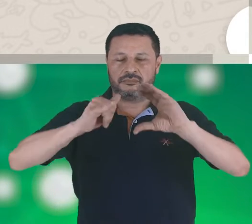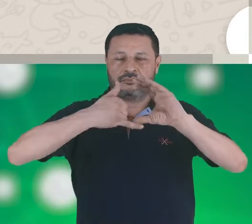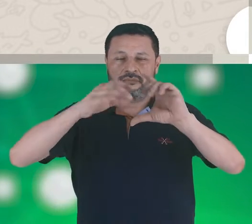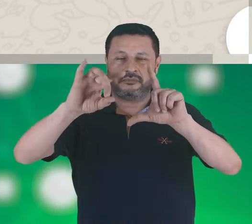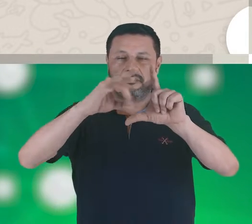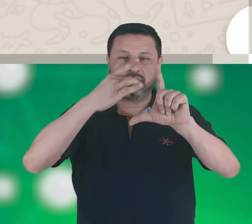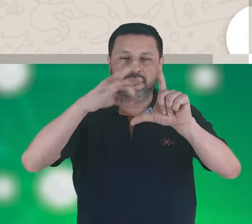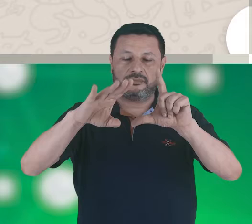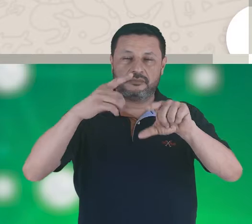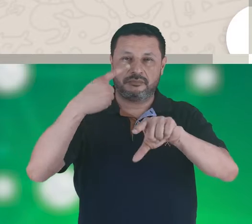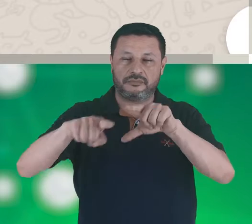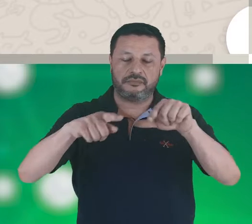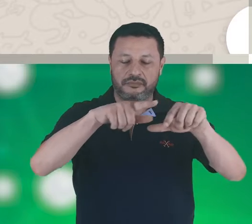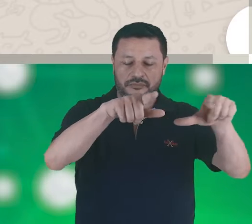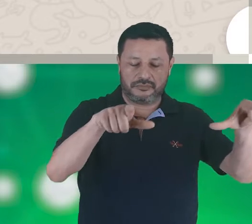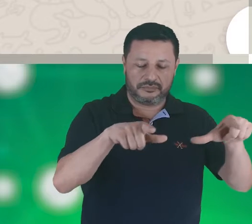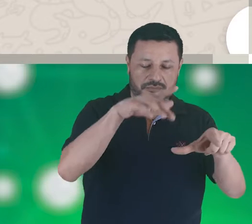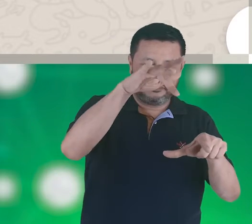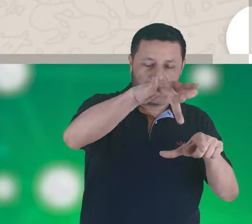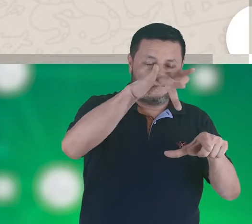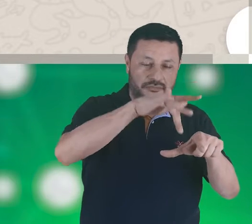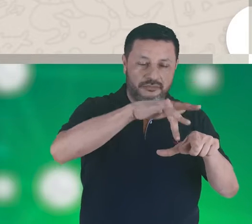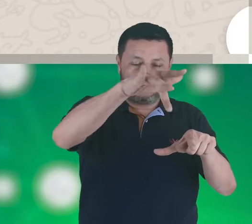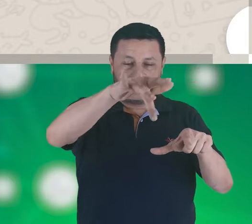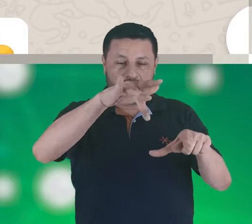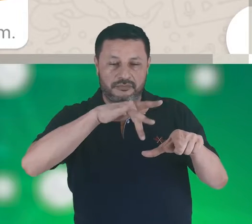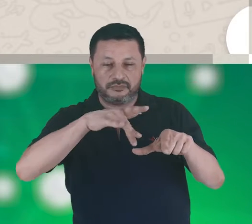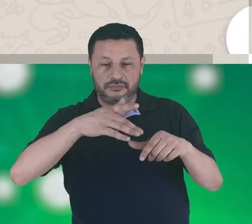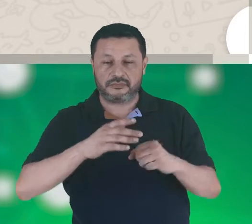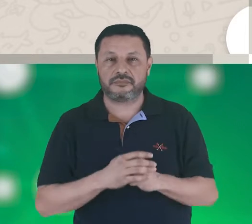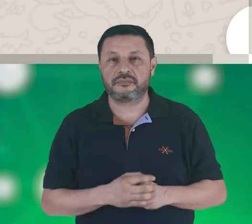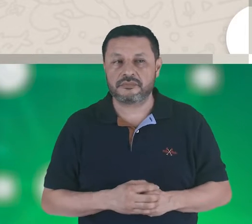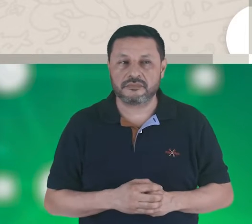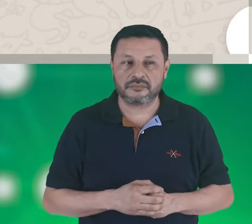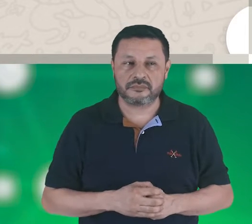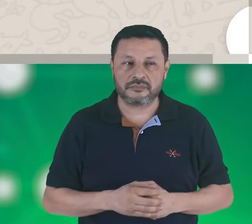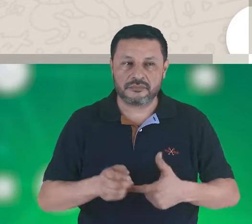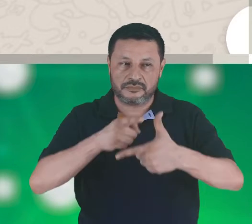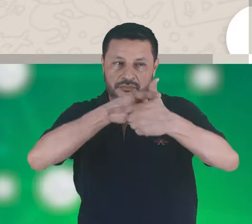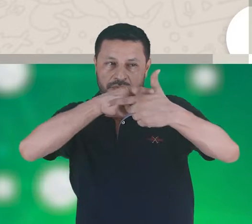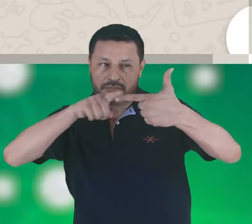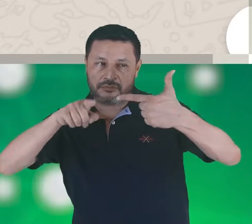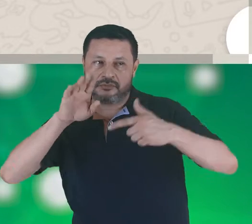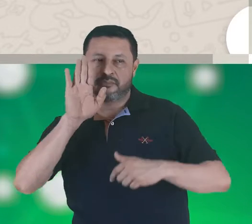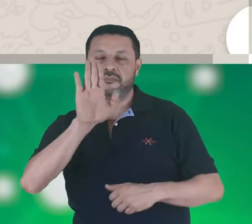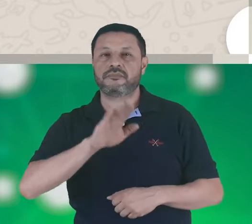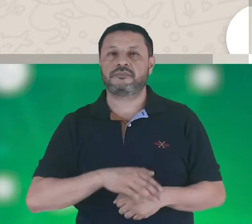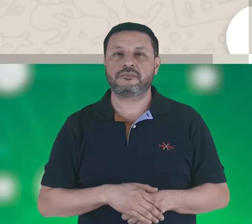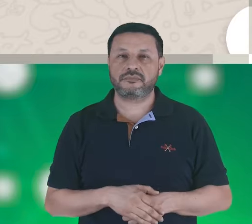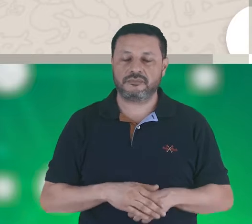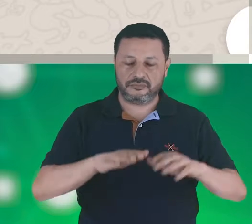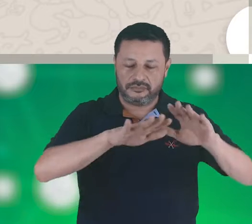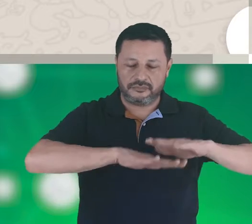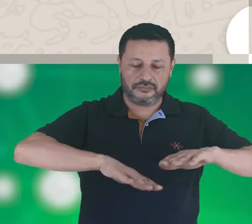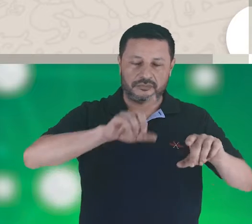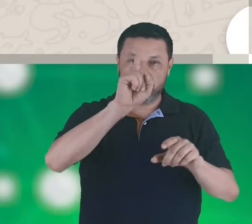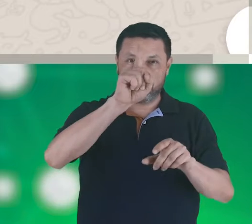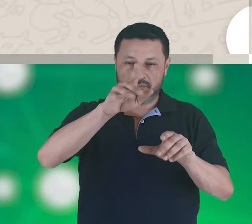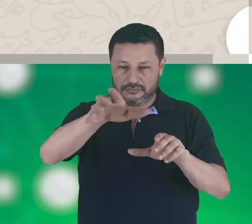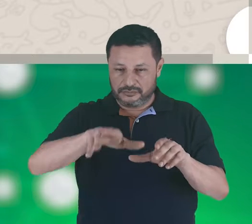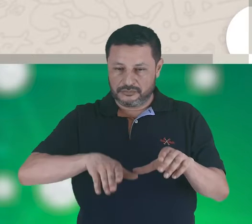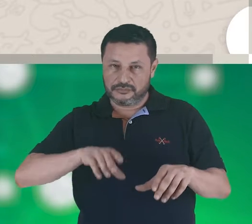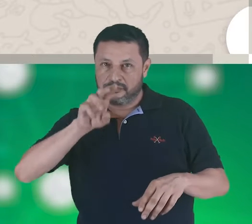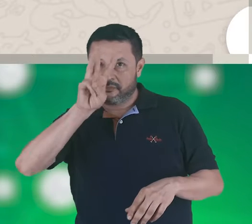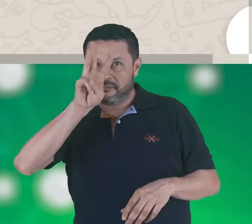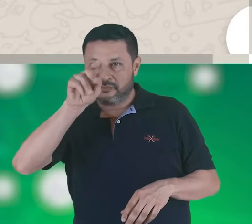a diferentes zonas de la cancha, la cual está dividida de la siguiente manera. Zona 1, zona